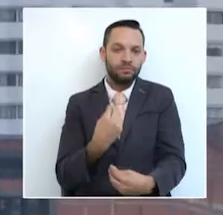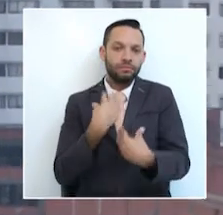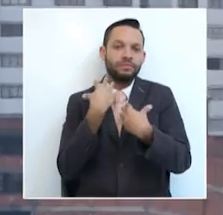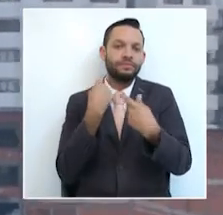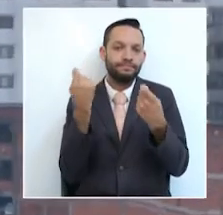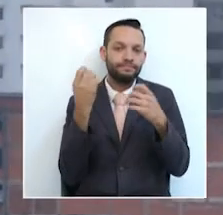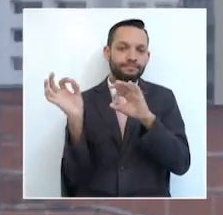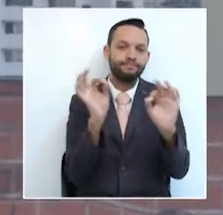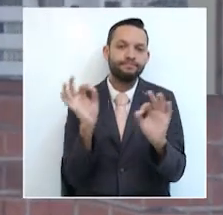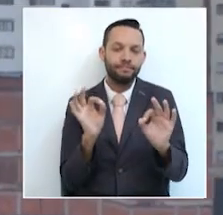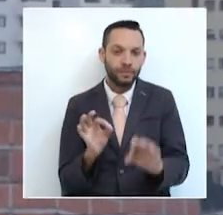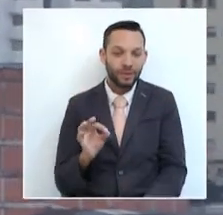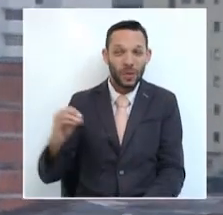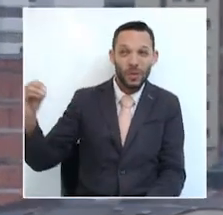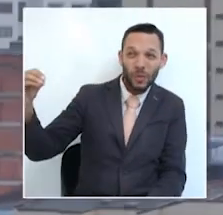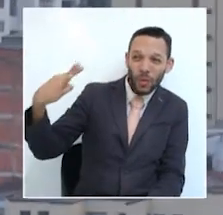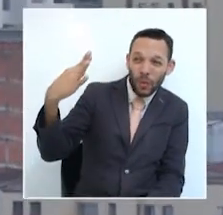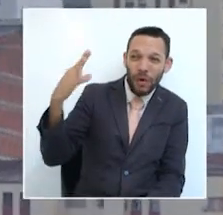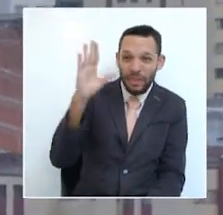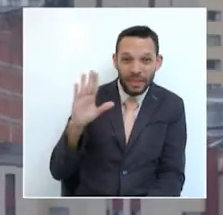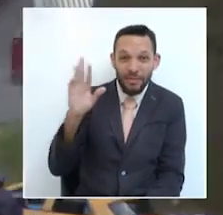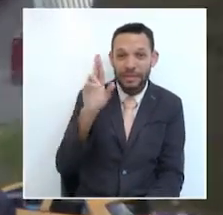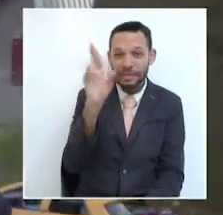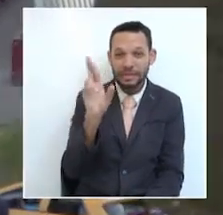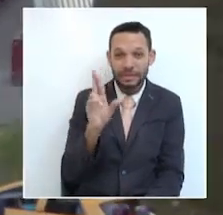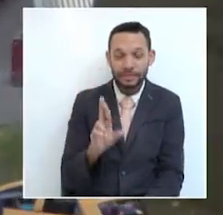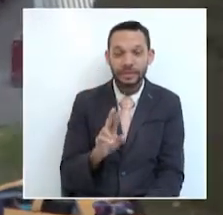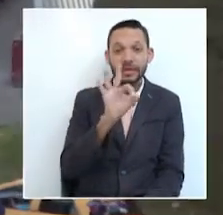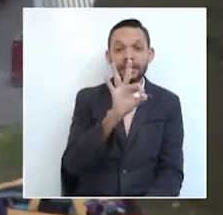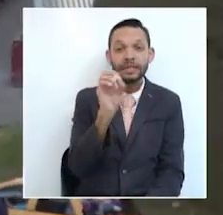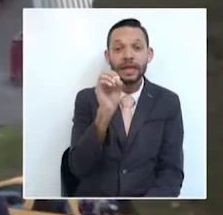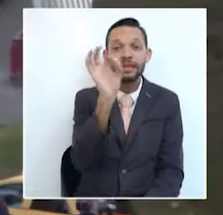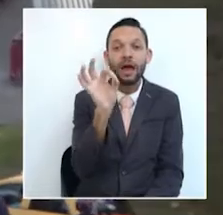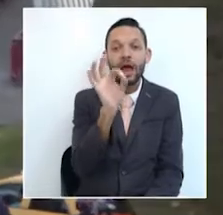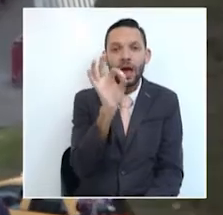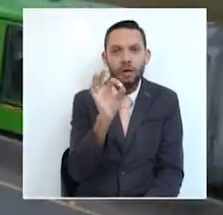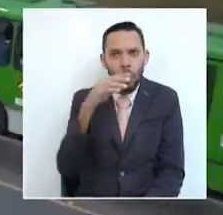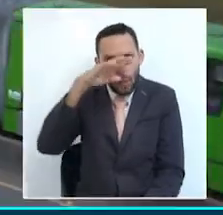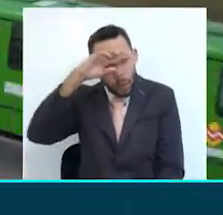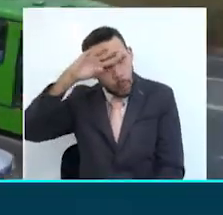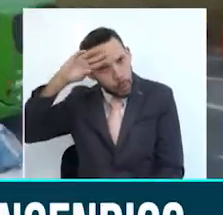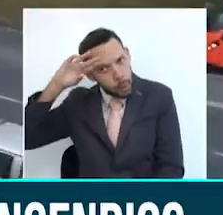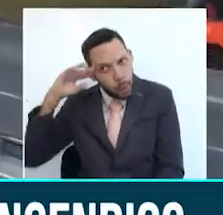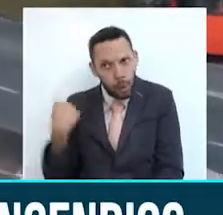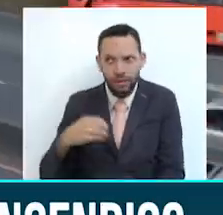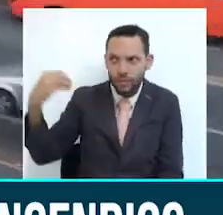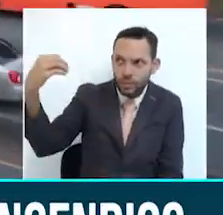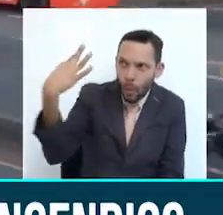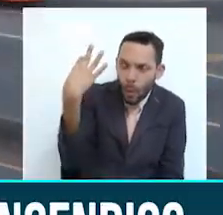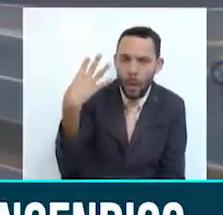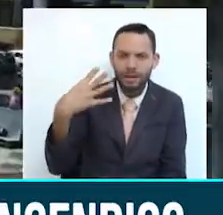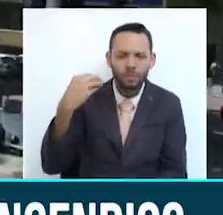La temperatura en Pereira y el departamento por estos días se ha acercado a los 30 grados centígrados, además de gran presencia de rayos